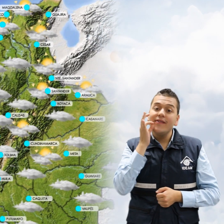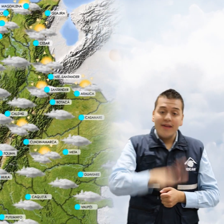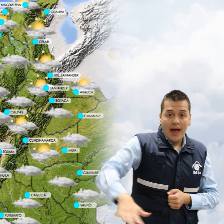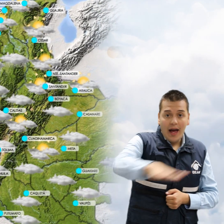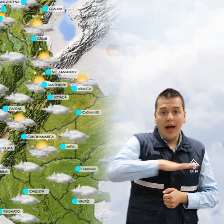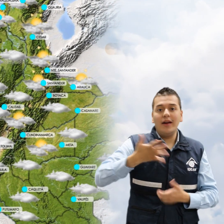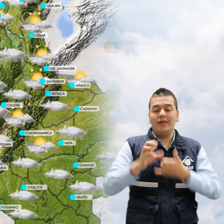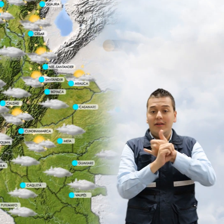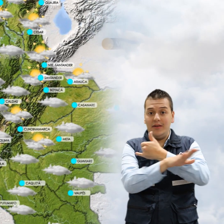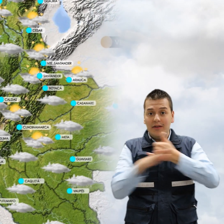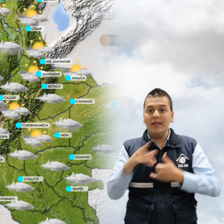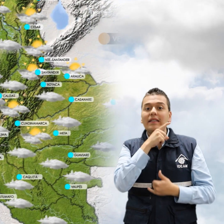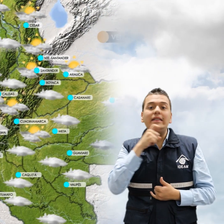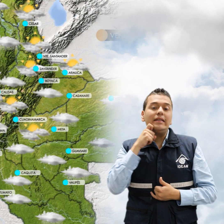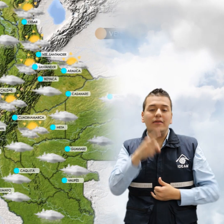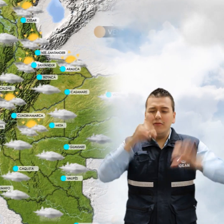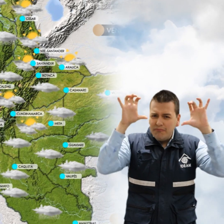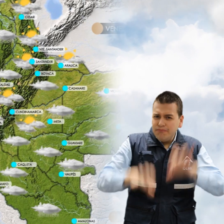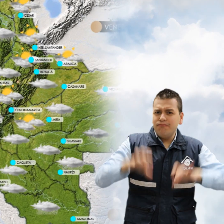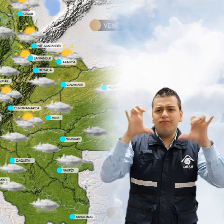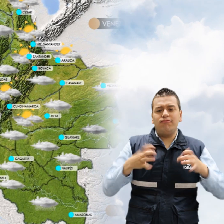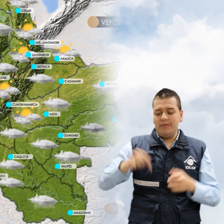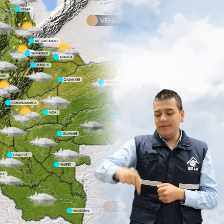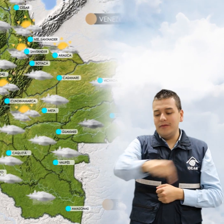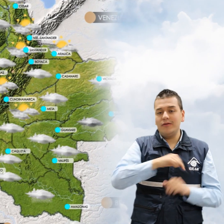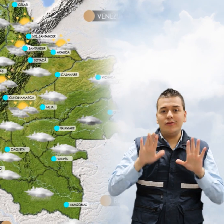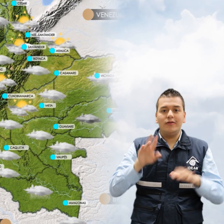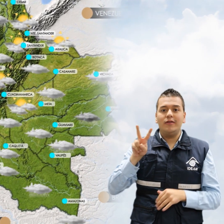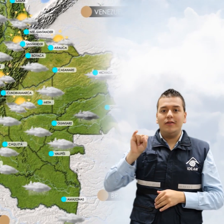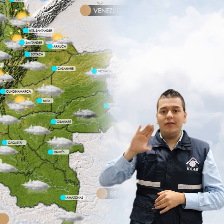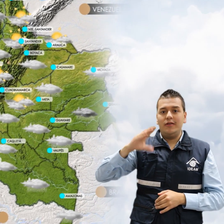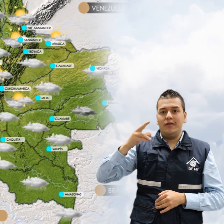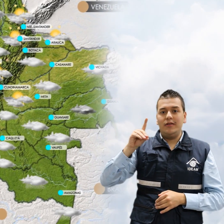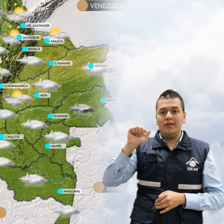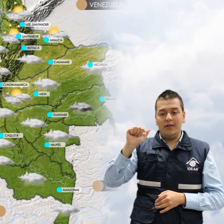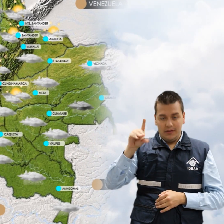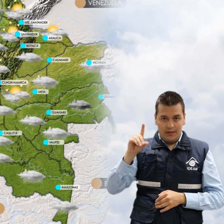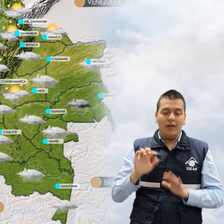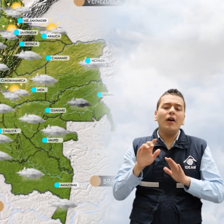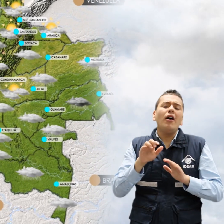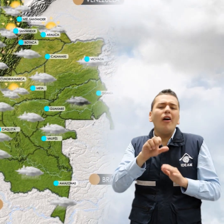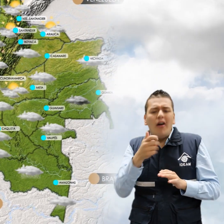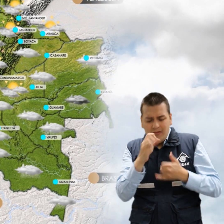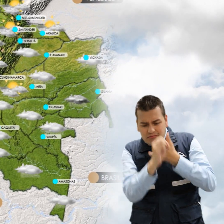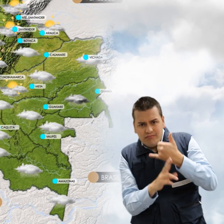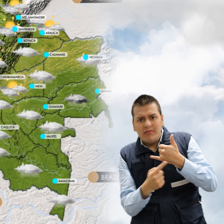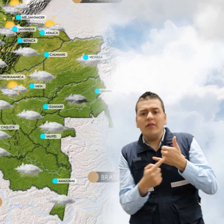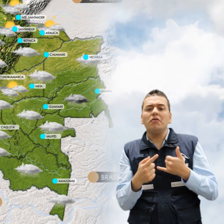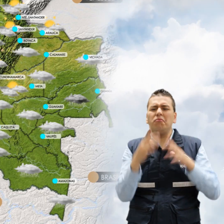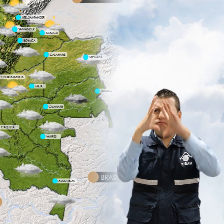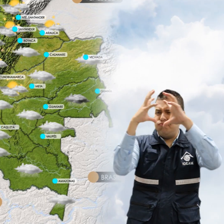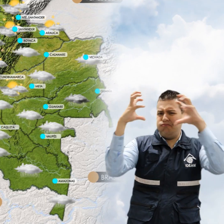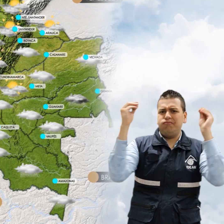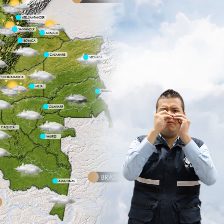la región orinoquía con tiempo seco y lluvias en sectores dispersos de bichada y hacia el sur del país tendremos abundante nubosidad y algunas